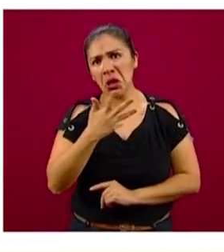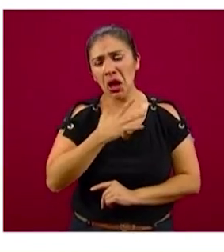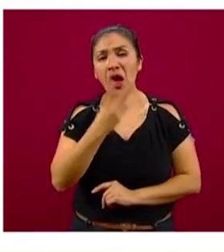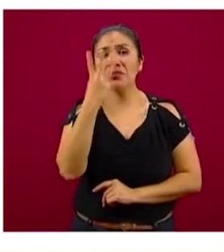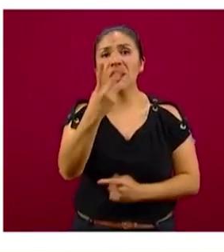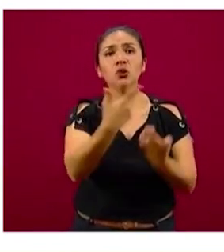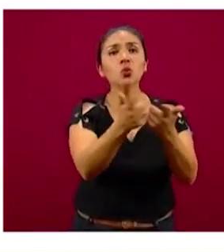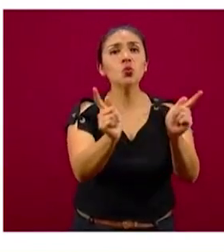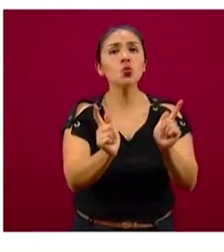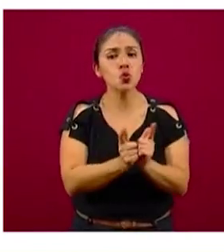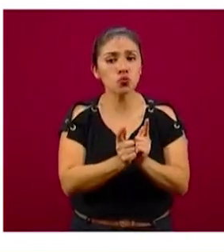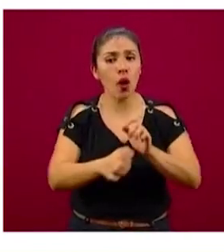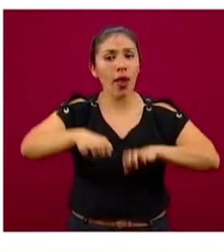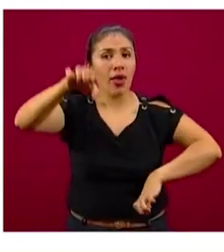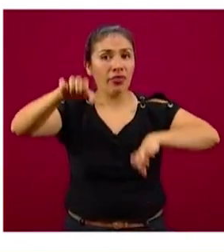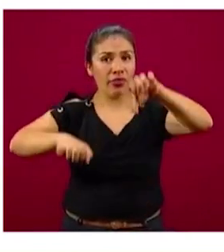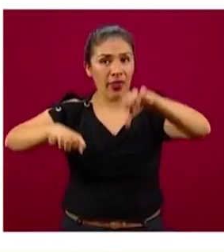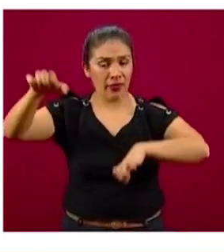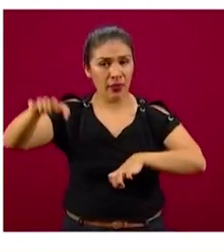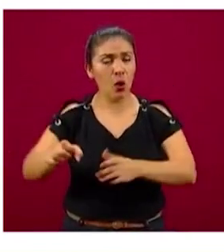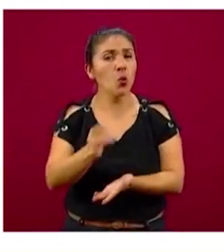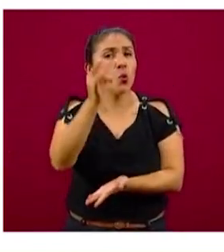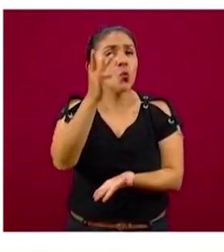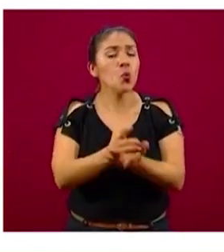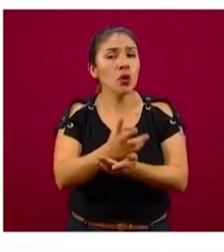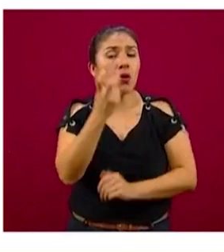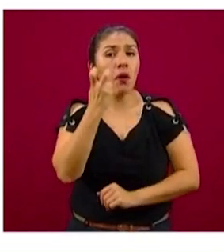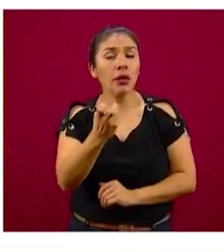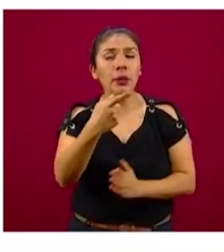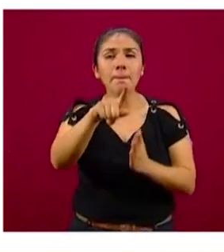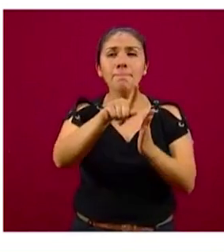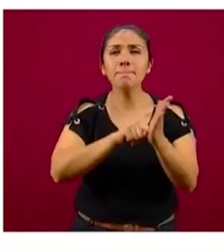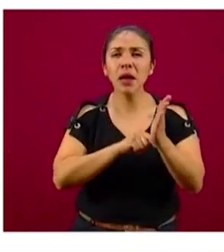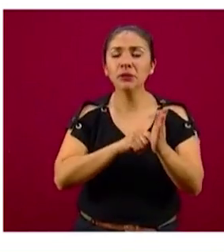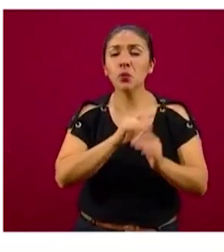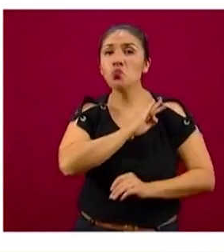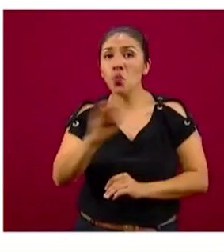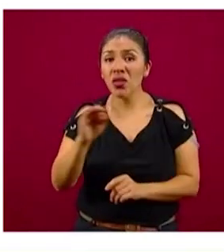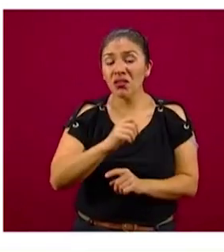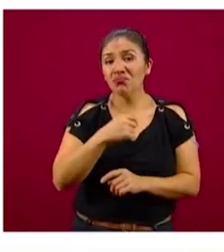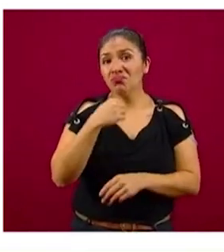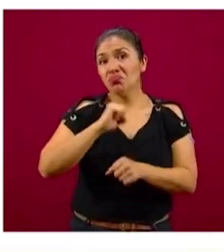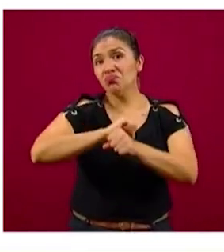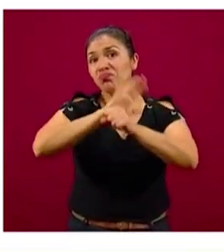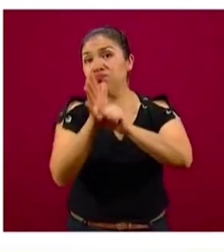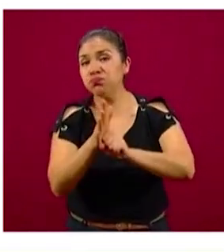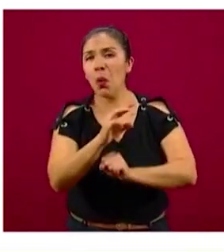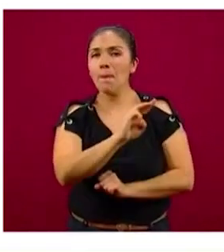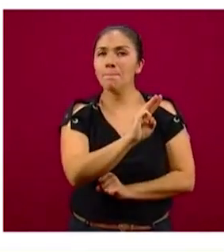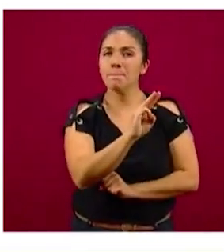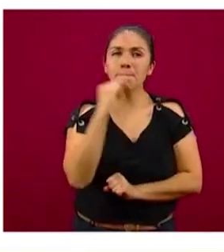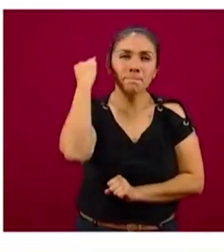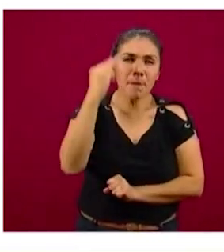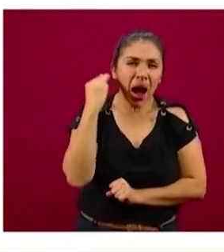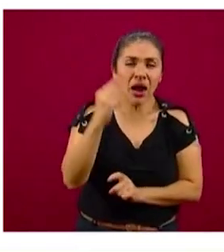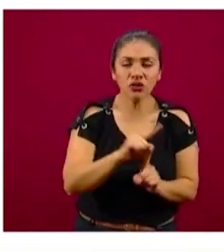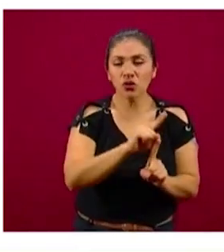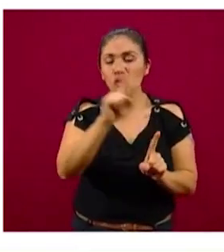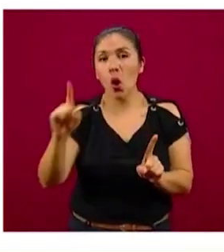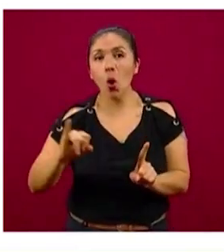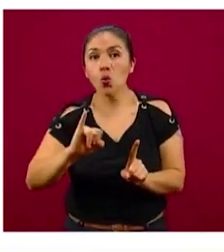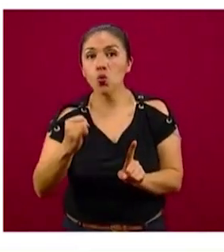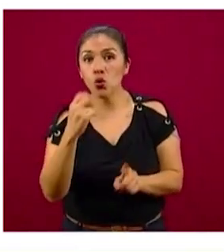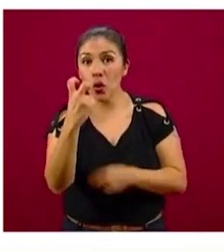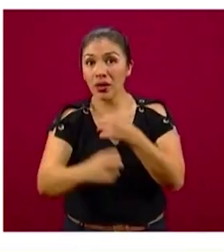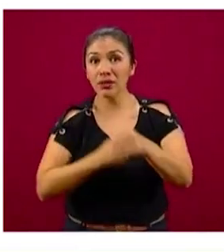en tres grupos etarios y solamente durante los meses que pueda durar la pandemia, entre marzo y junio de este